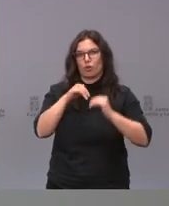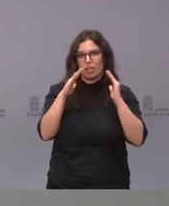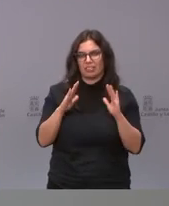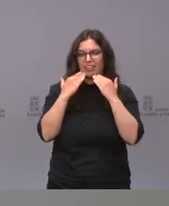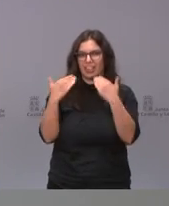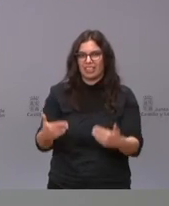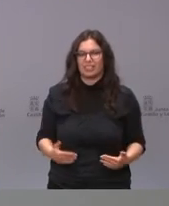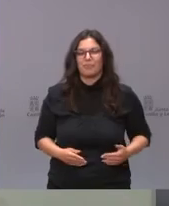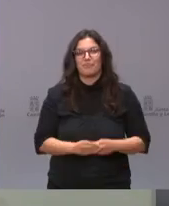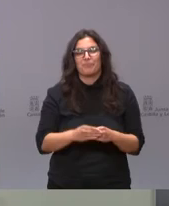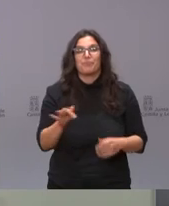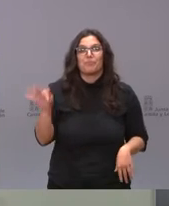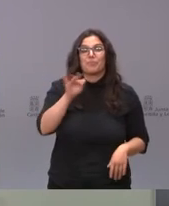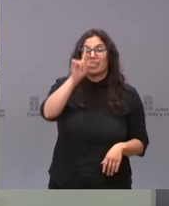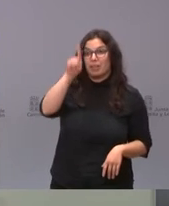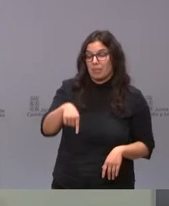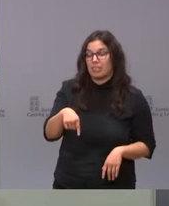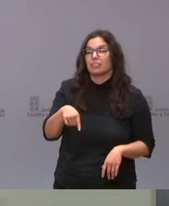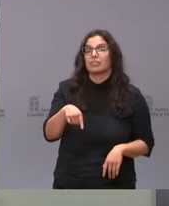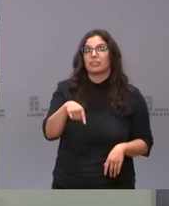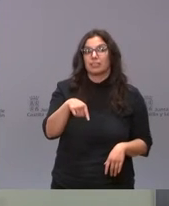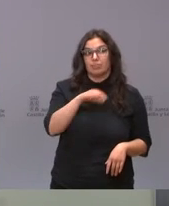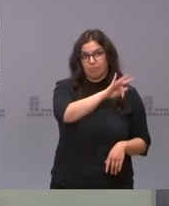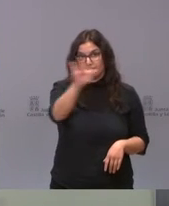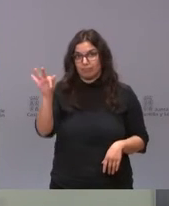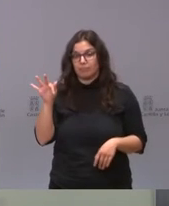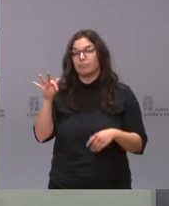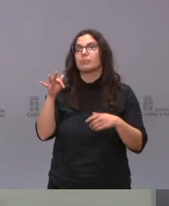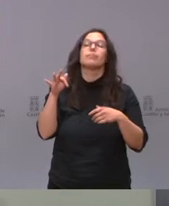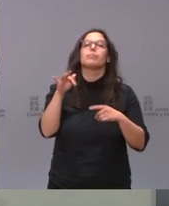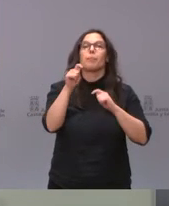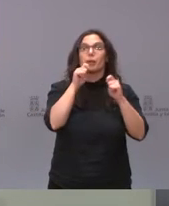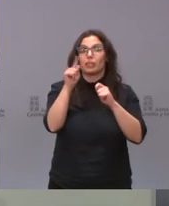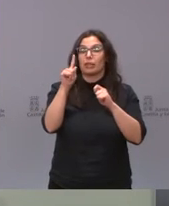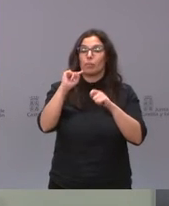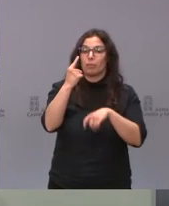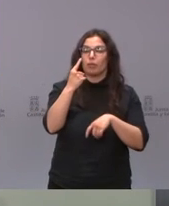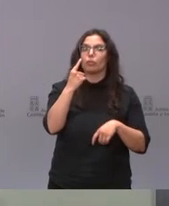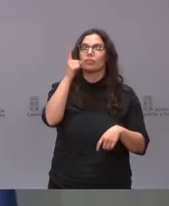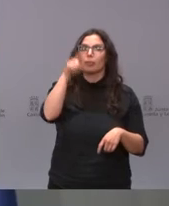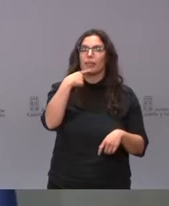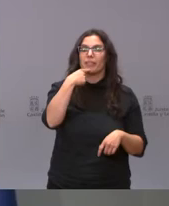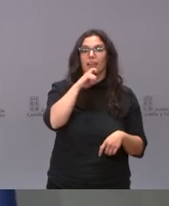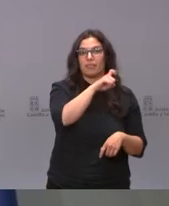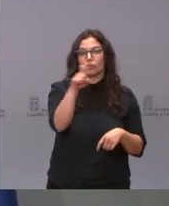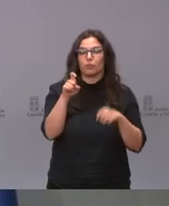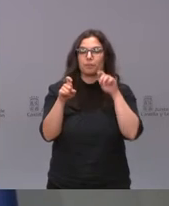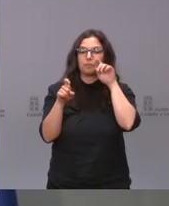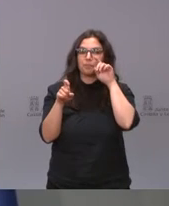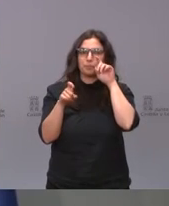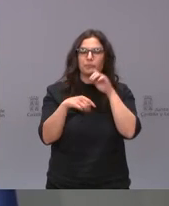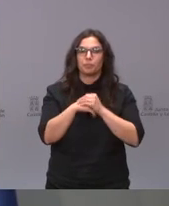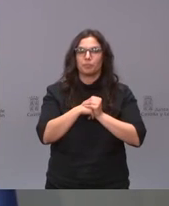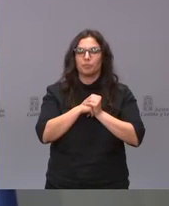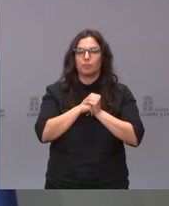gracias y también antes de de pasar a la a la ronda de preguntas comunicarles que el